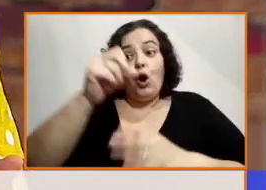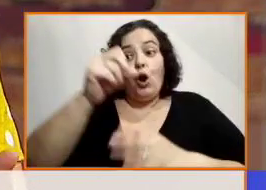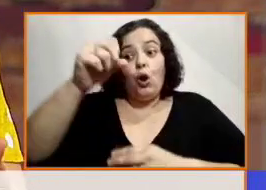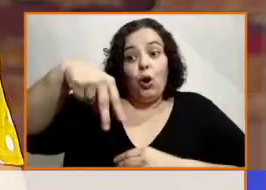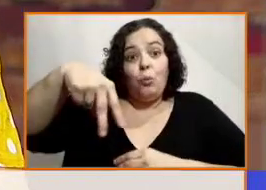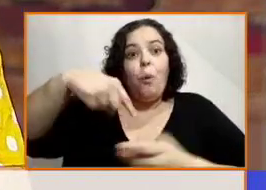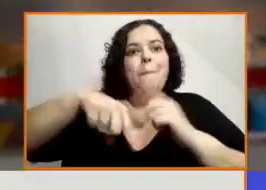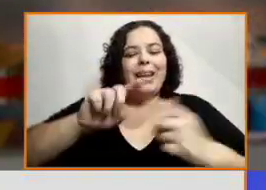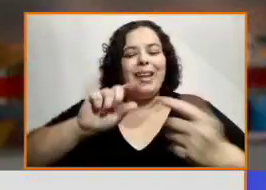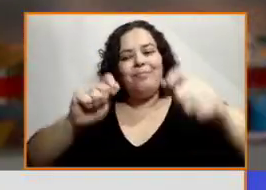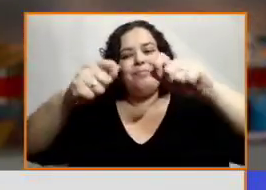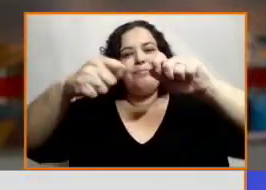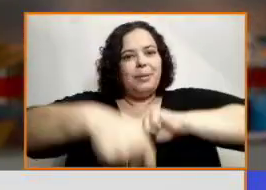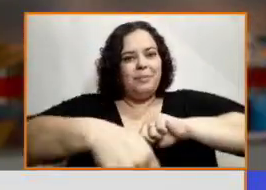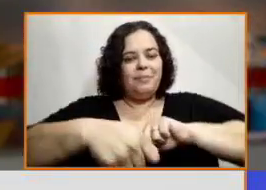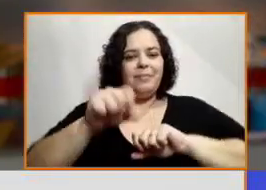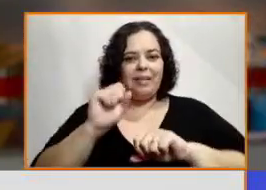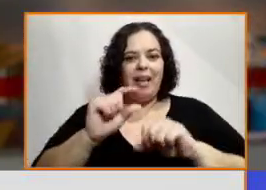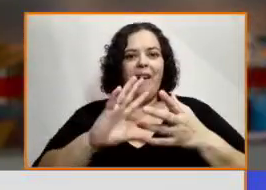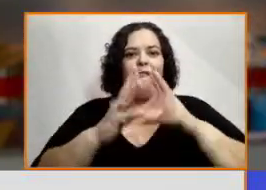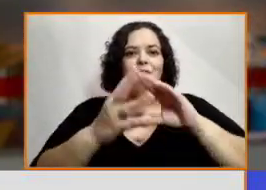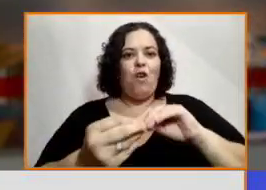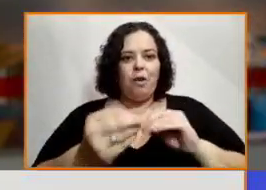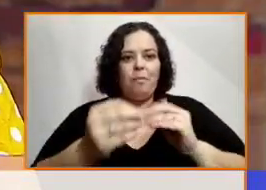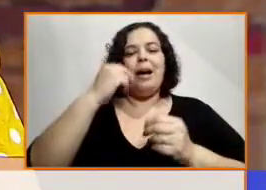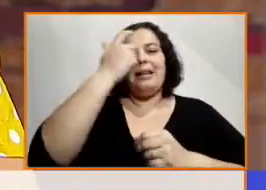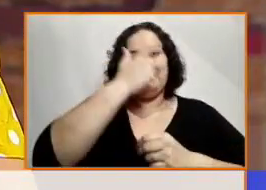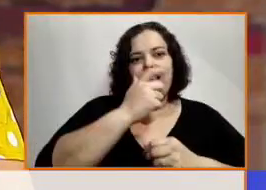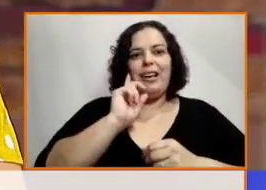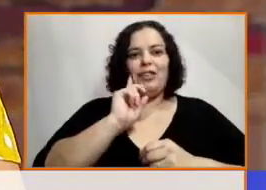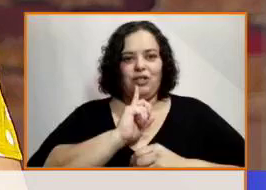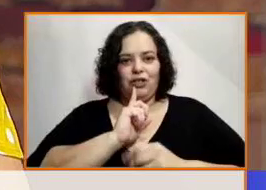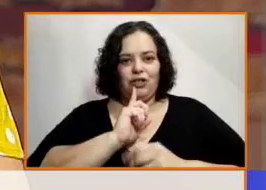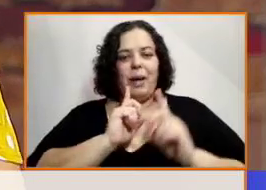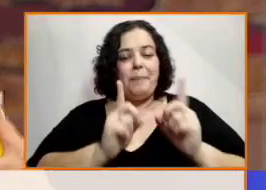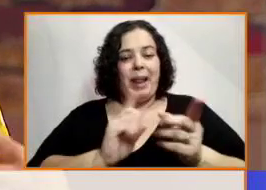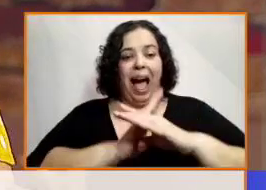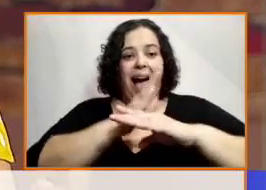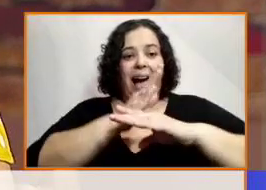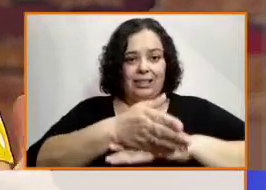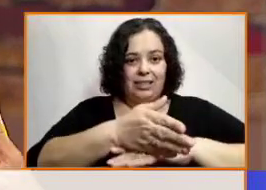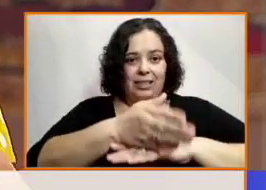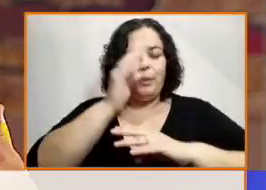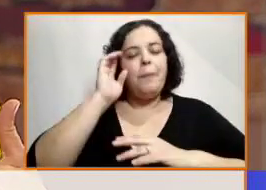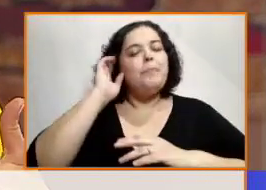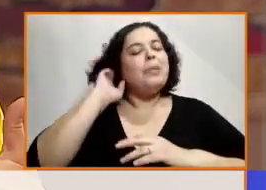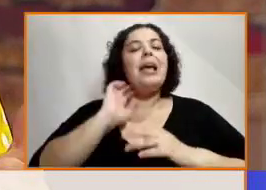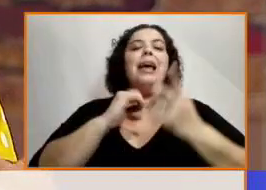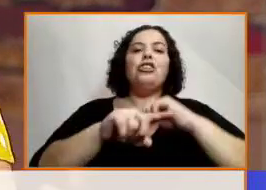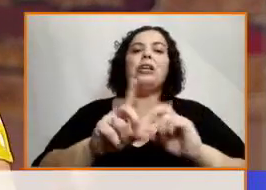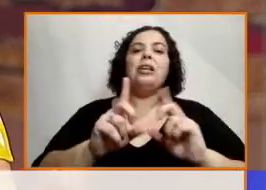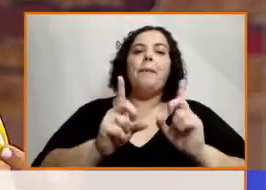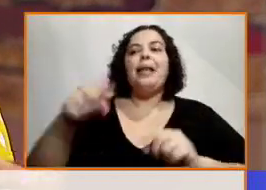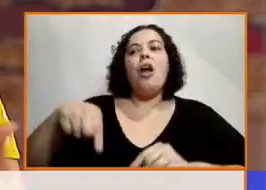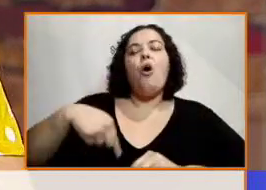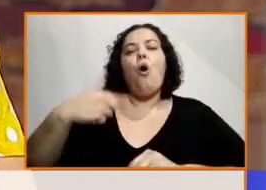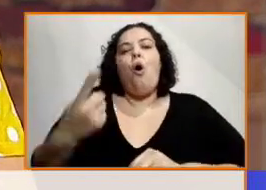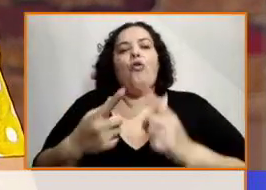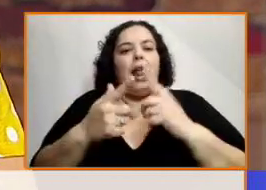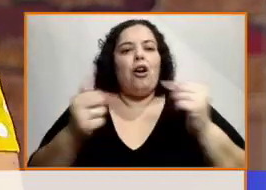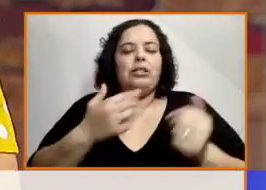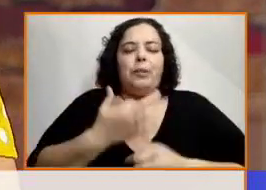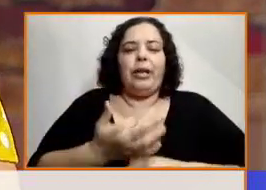líneas de trabajo que siempre la temática es la accesibilidad, pero, por ejemplo, tiene que ver con el turismo.